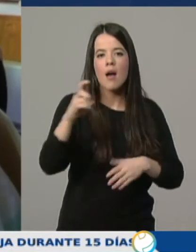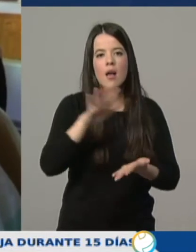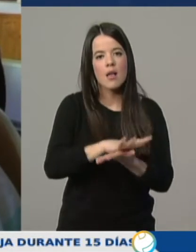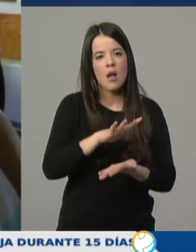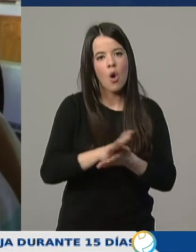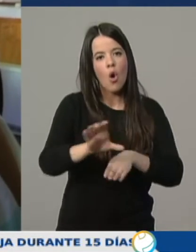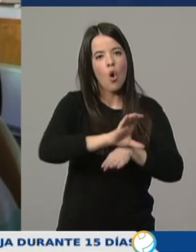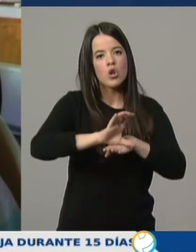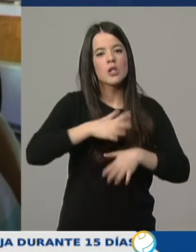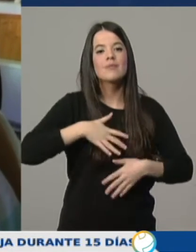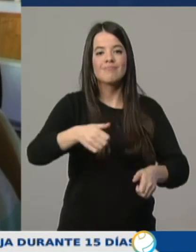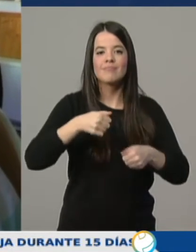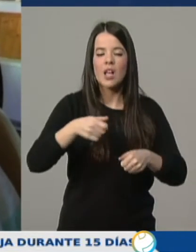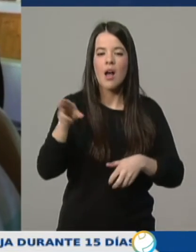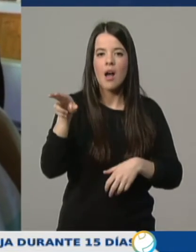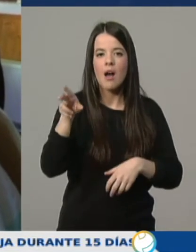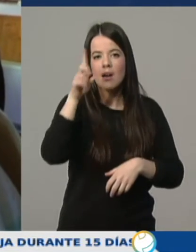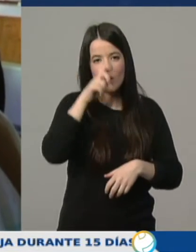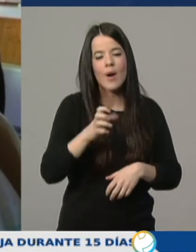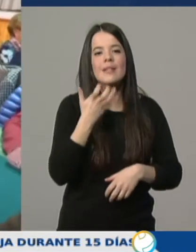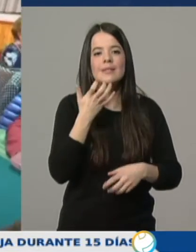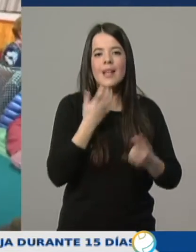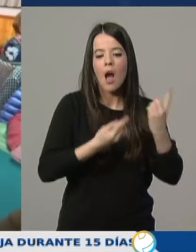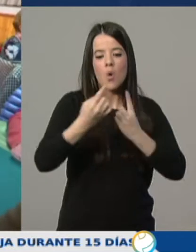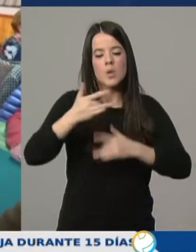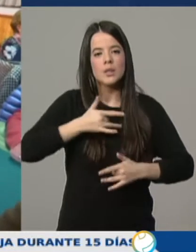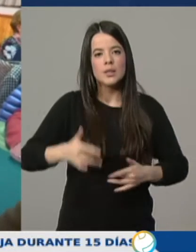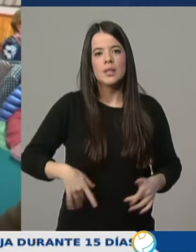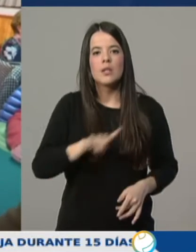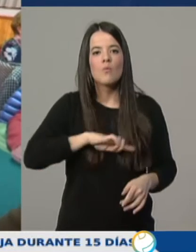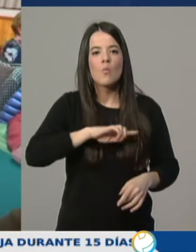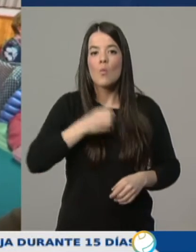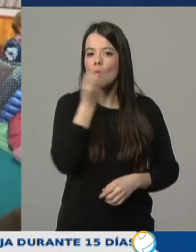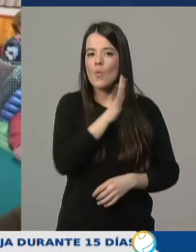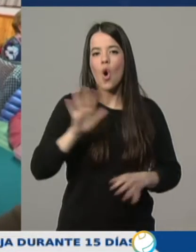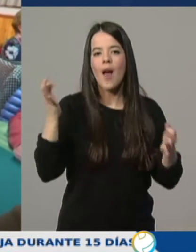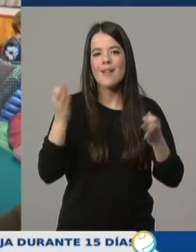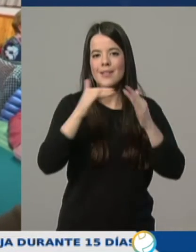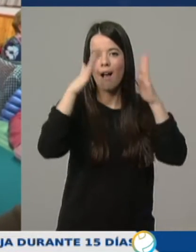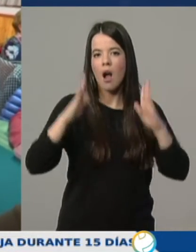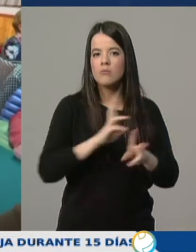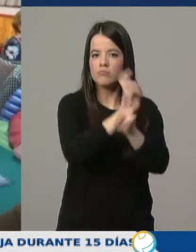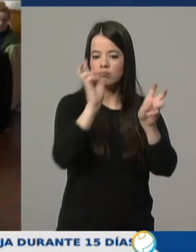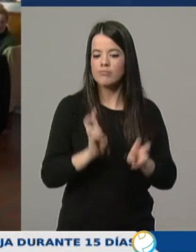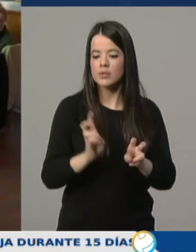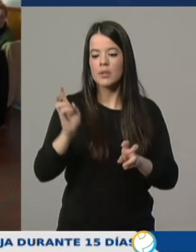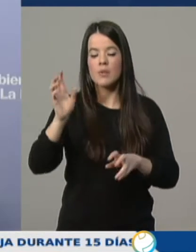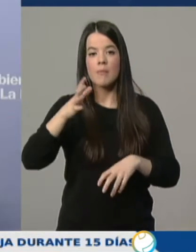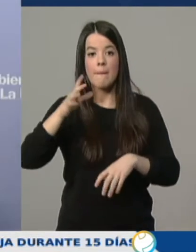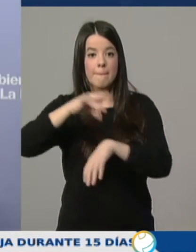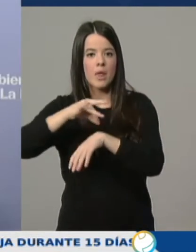La consejera de Salud ha vuelto a recordar que si tienen alguno de los síntomas, lo mejor es quedarse en casa donde serán debidamente atendidos.